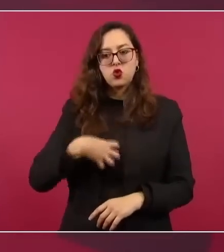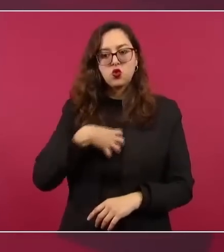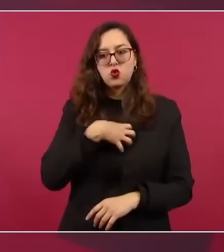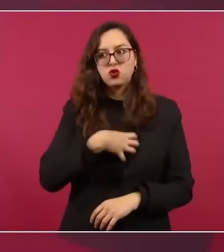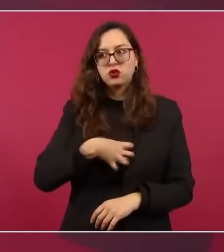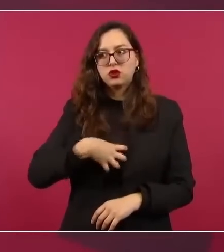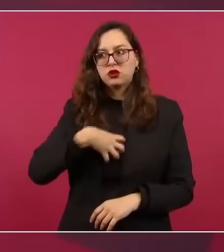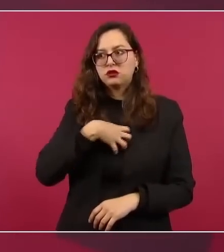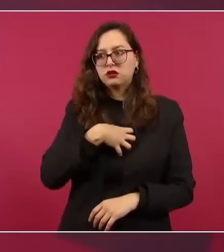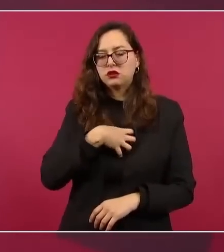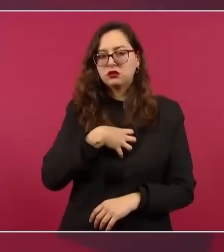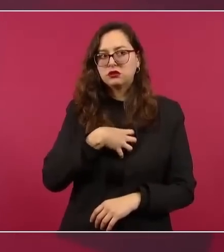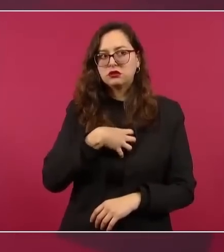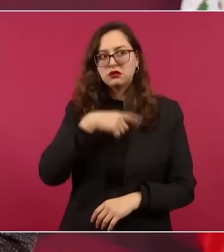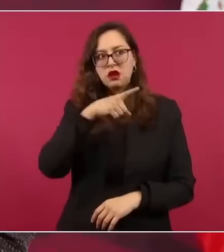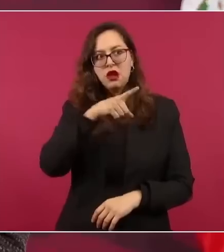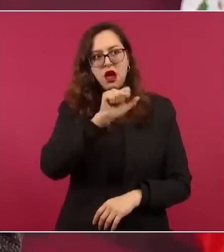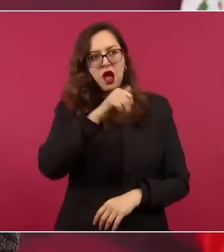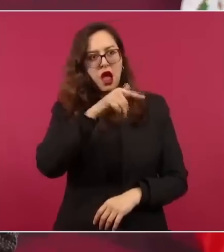dictadura,